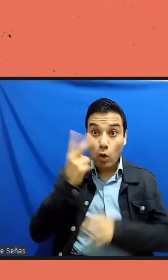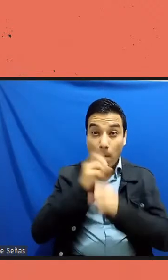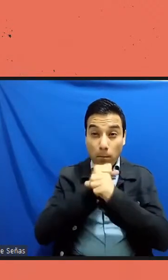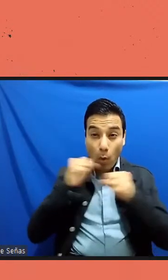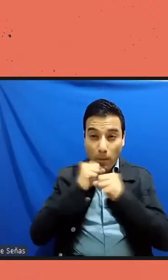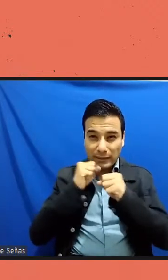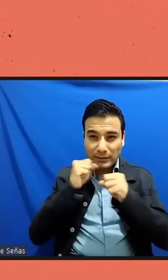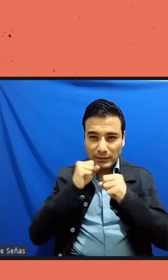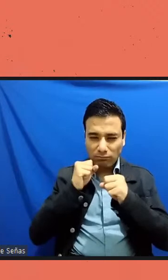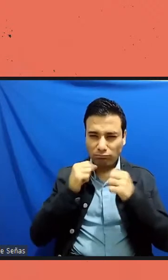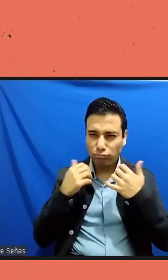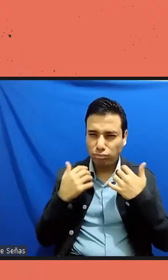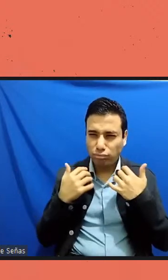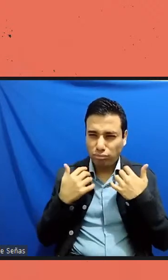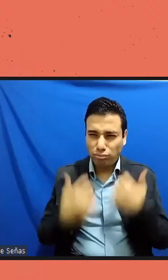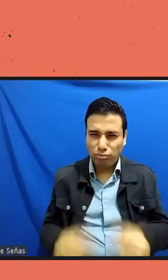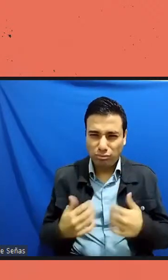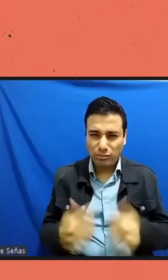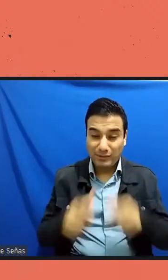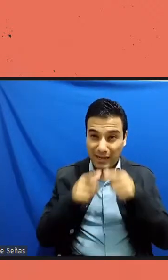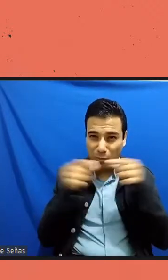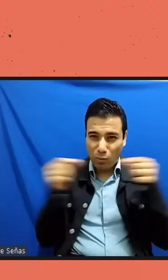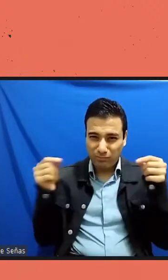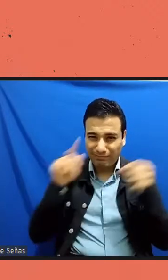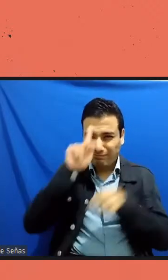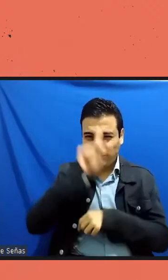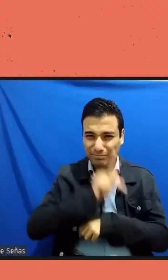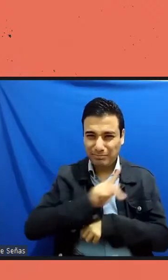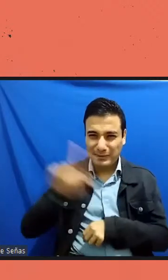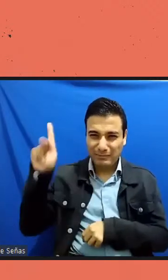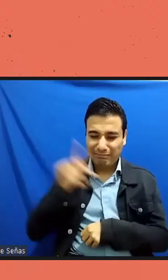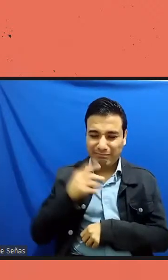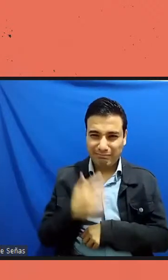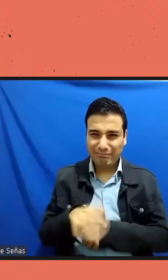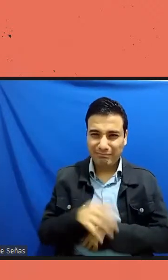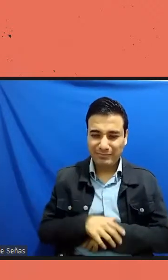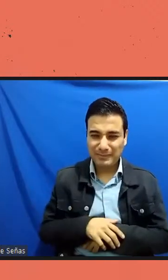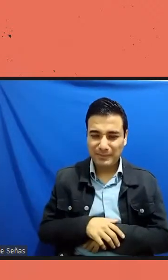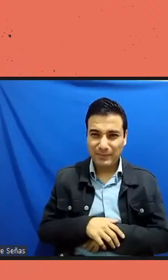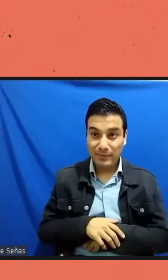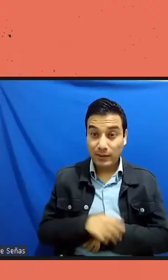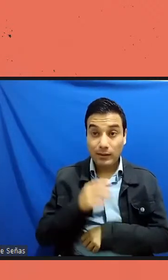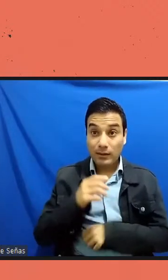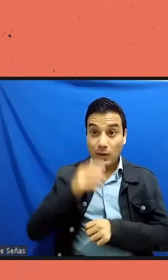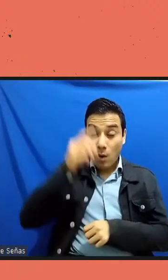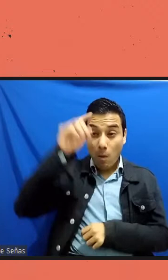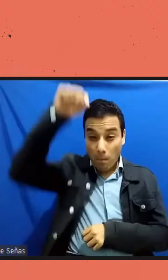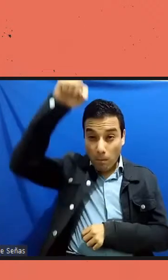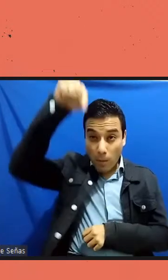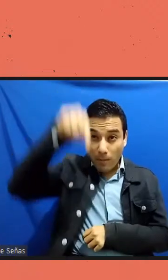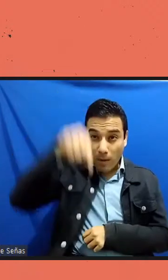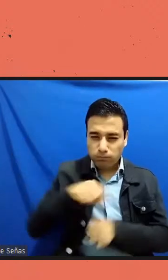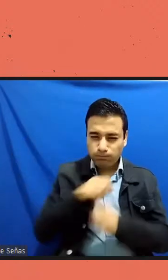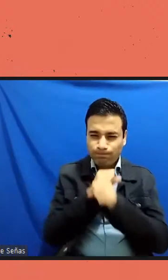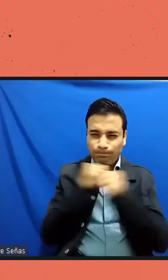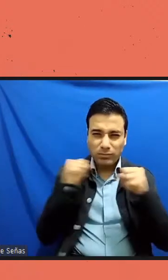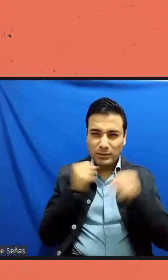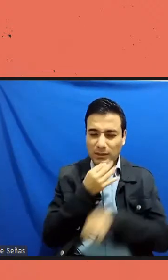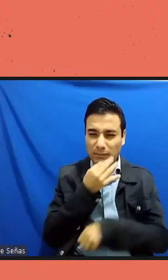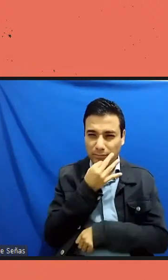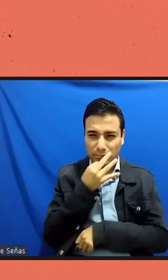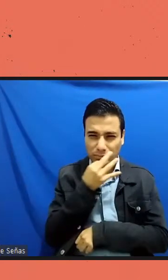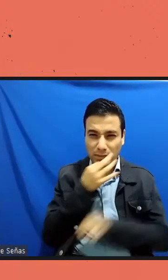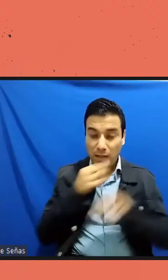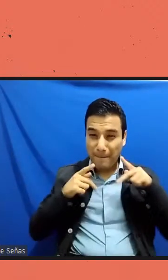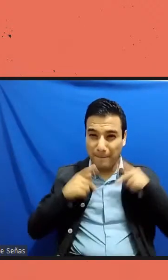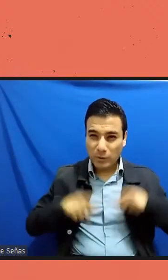arrojado sobre una ciudad que ocasionaron en pocos minutos uno de los genocidios tanto real